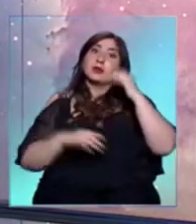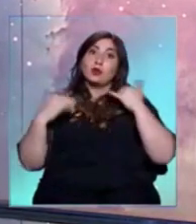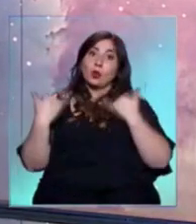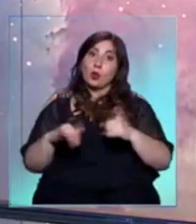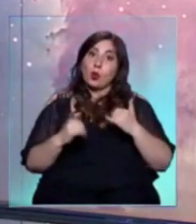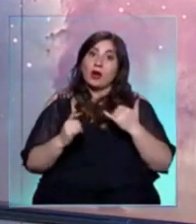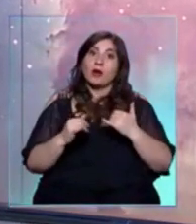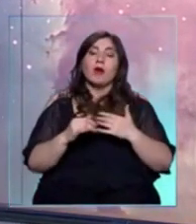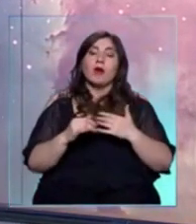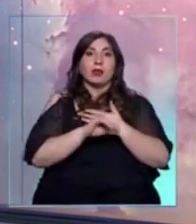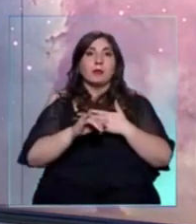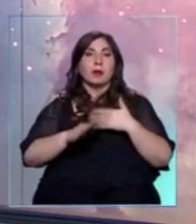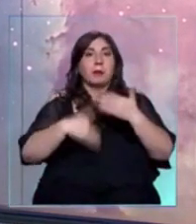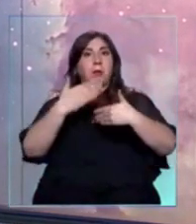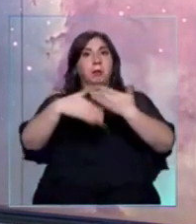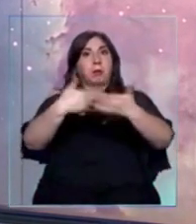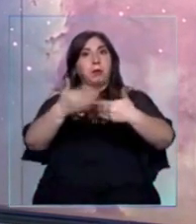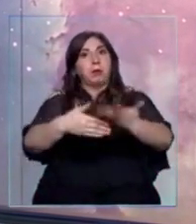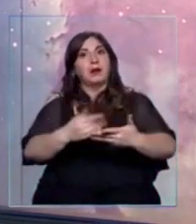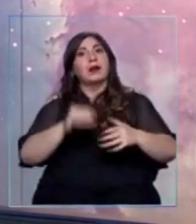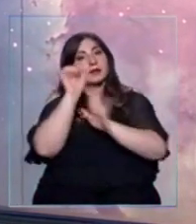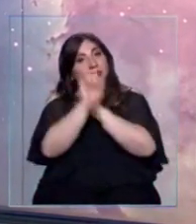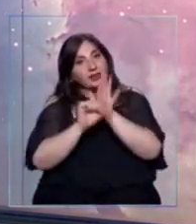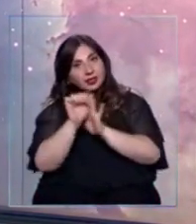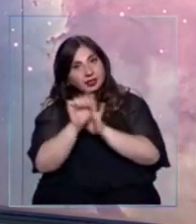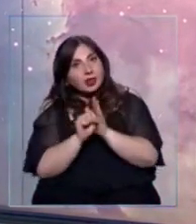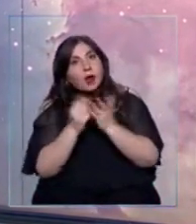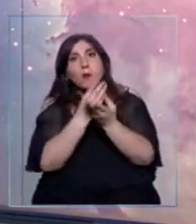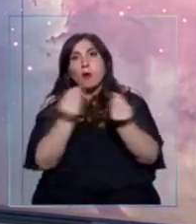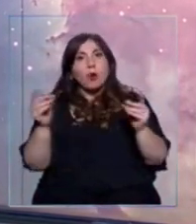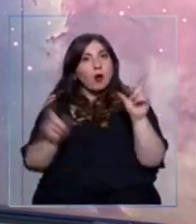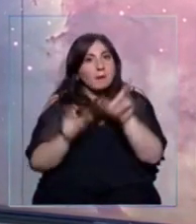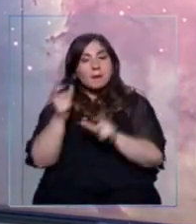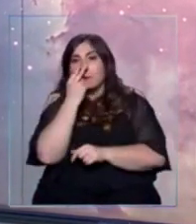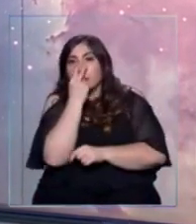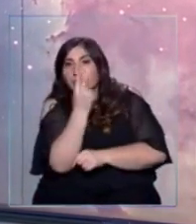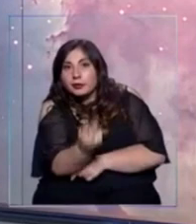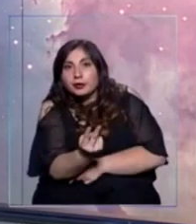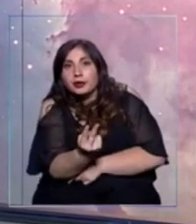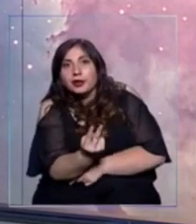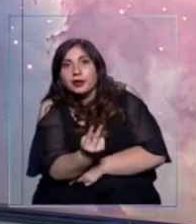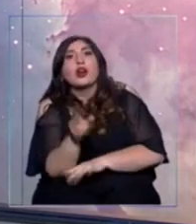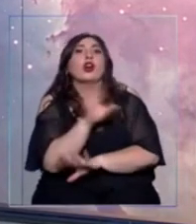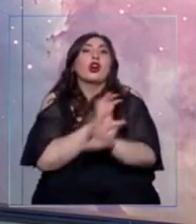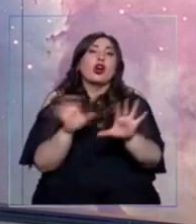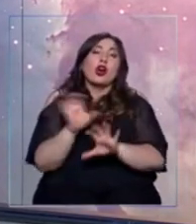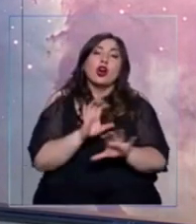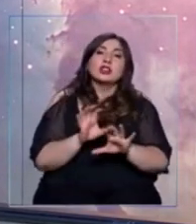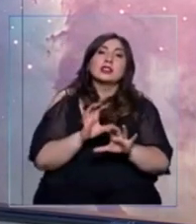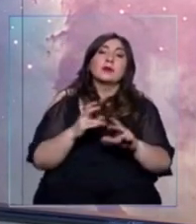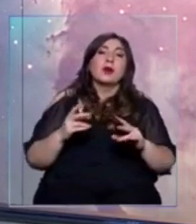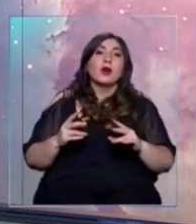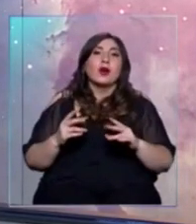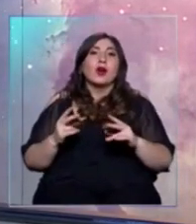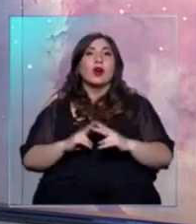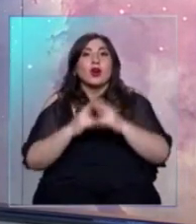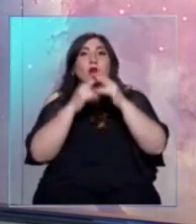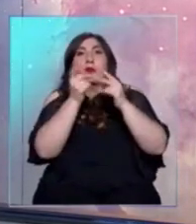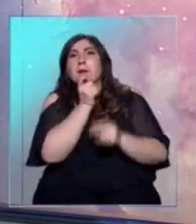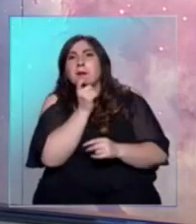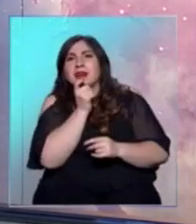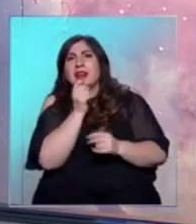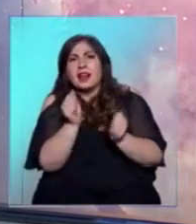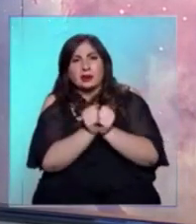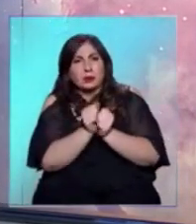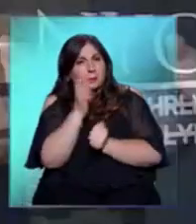y fue creciendo, fue creciendo, empecé a hacer videos que los vio mucha gente, no sé, cosas como armar una pila con orina, que